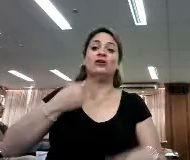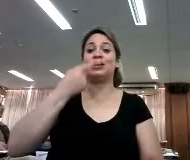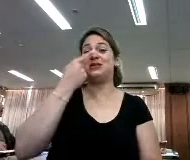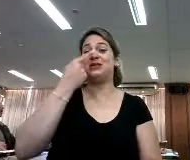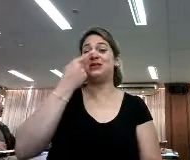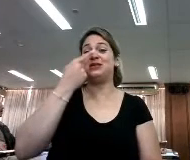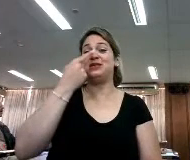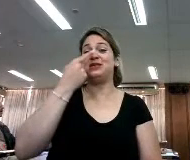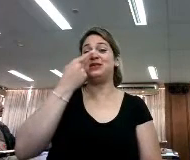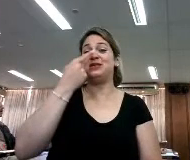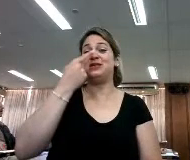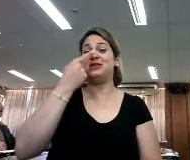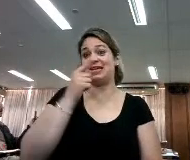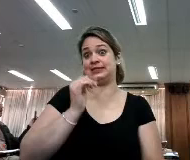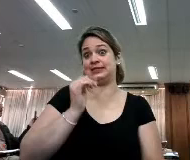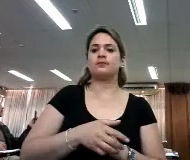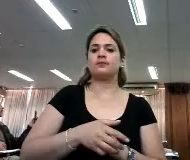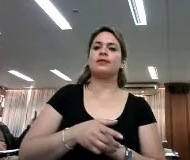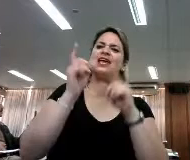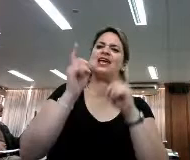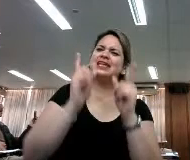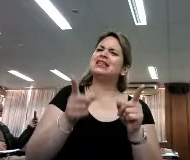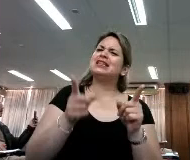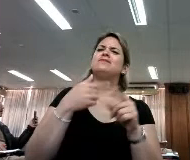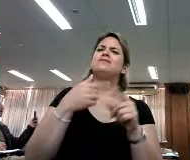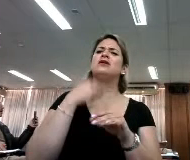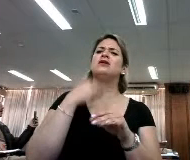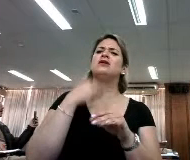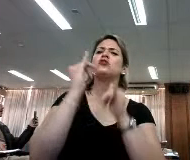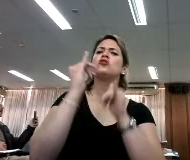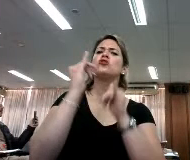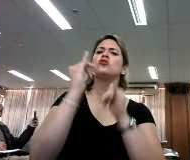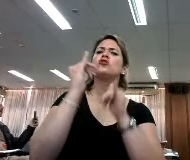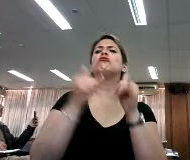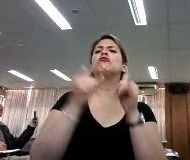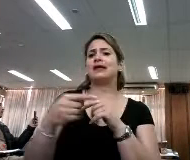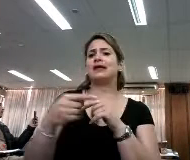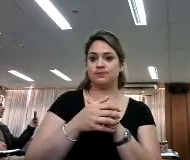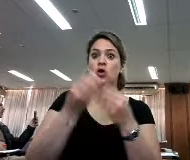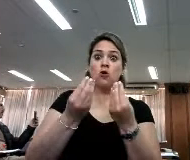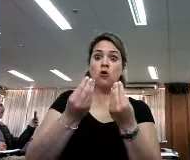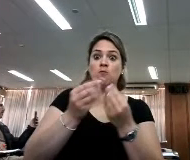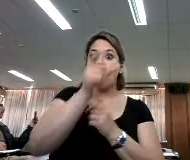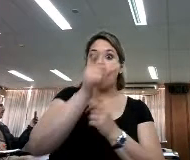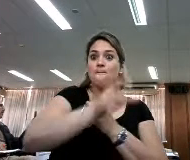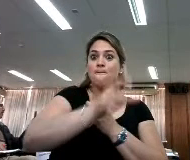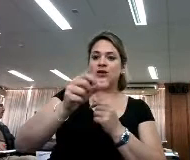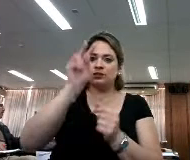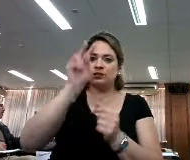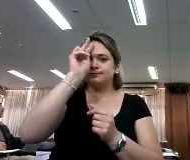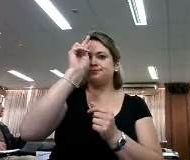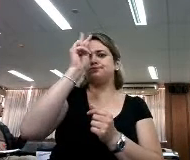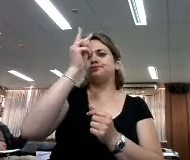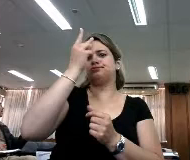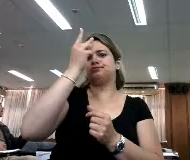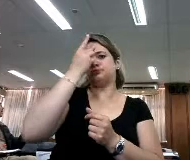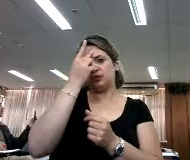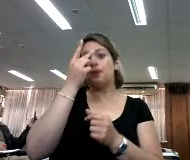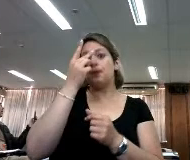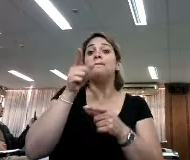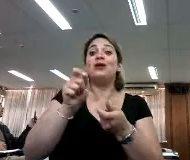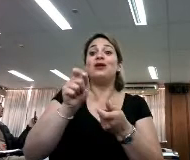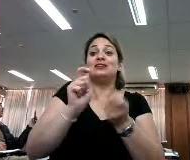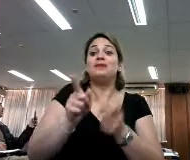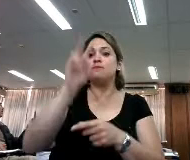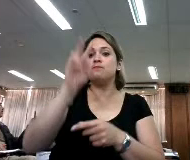¿Por qué? Y a lo que quiero ir también aquí es ver un poquito cómo hemos ido mutando, pero al mismo tiempo esta mutación